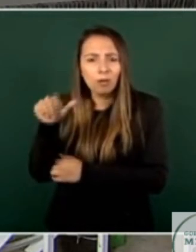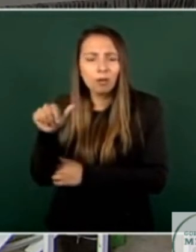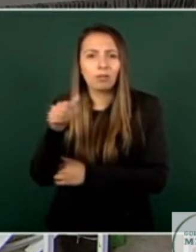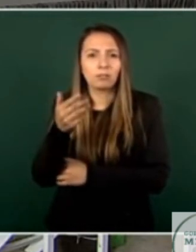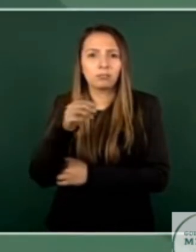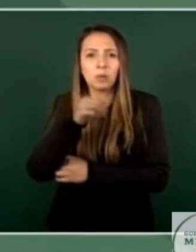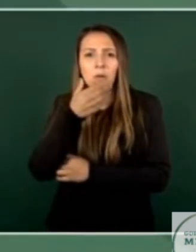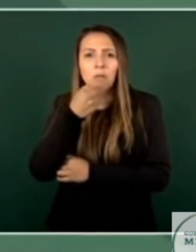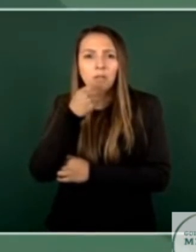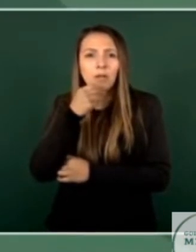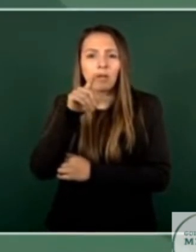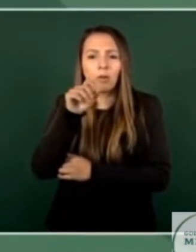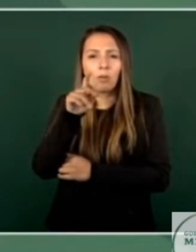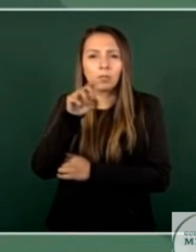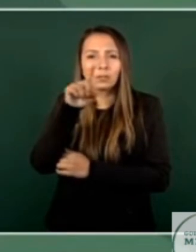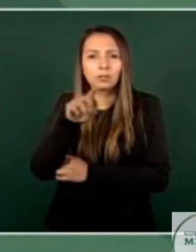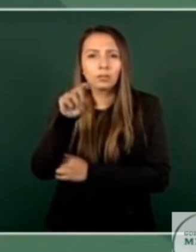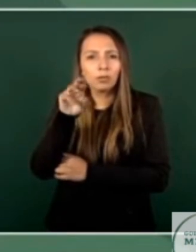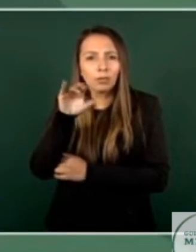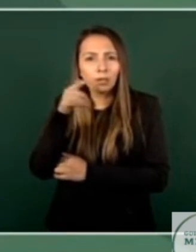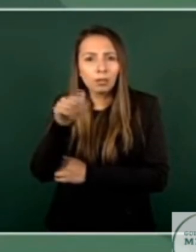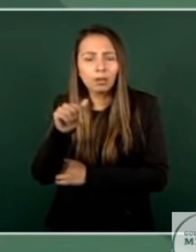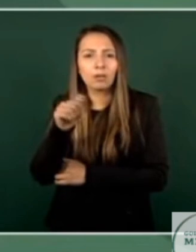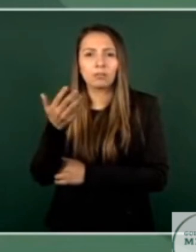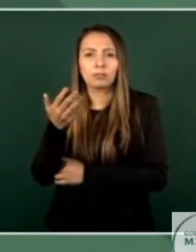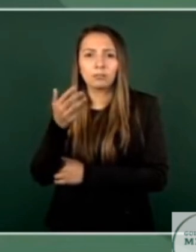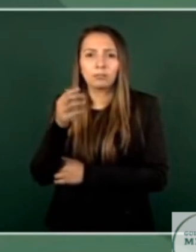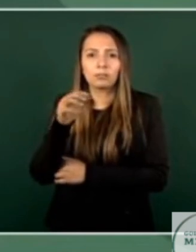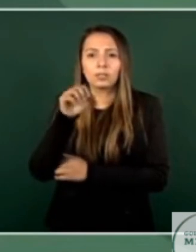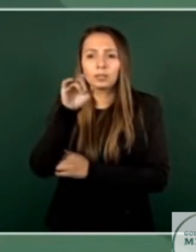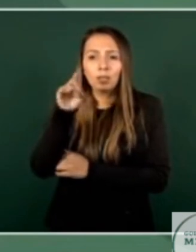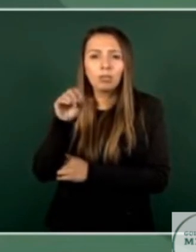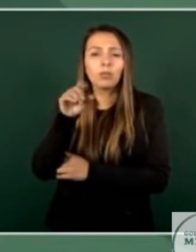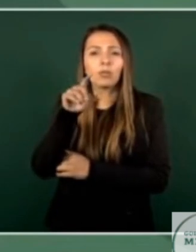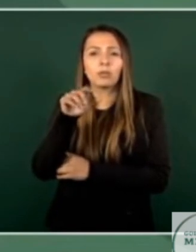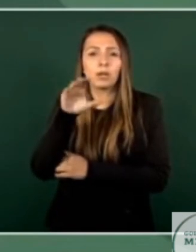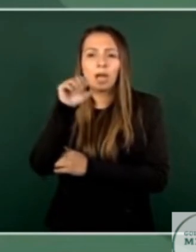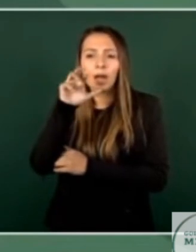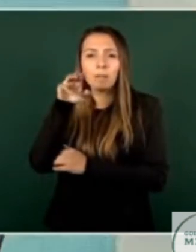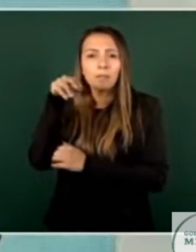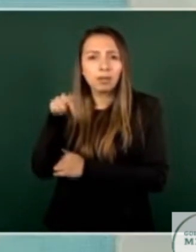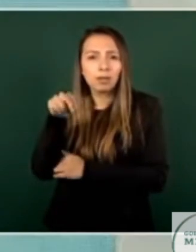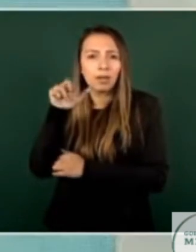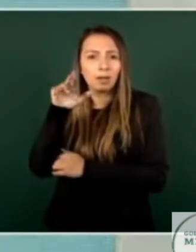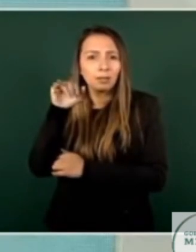ni Carmen Aristegui no ni